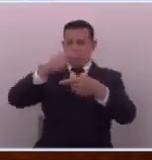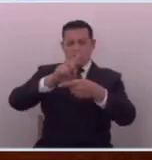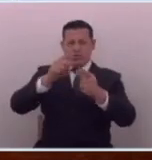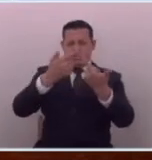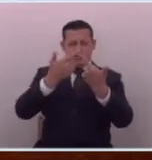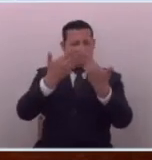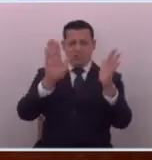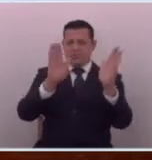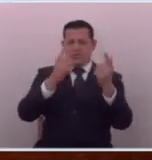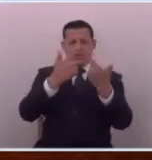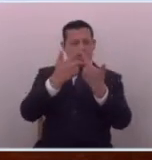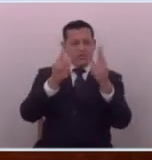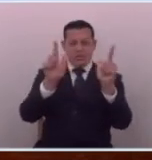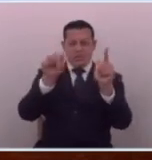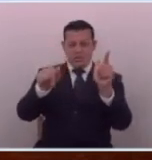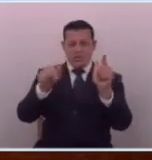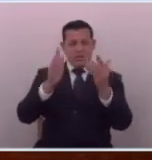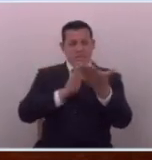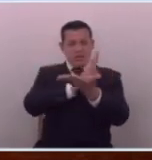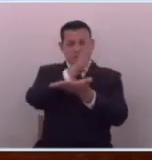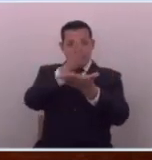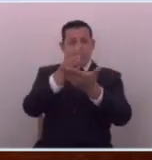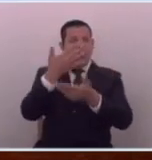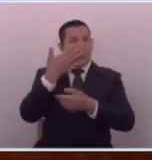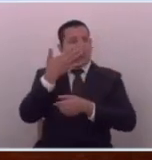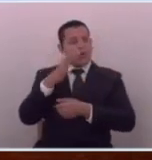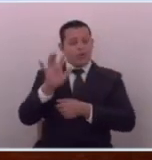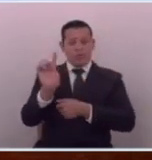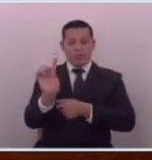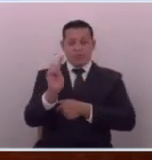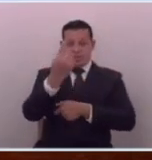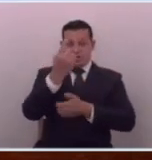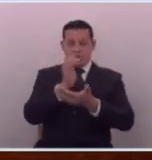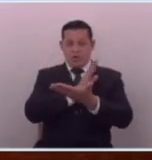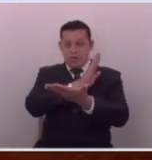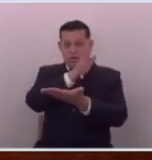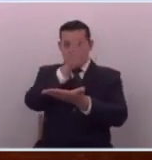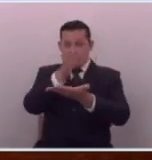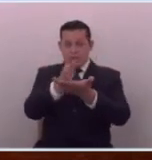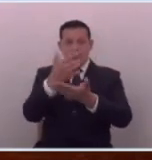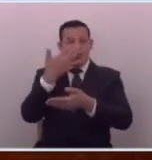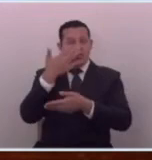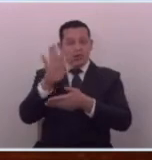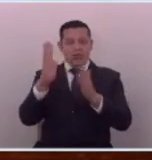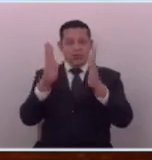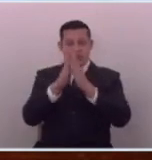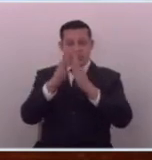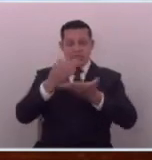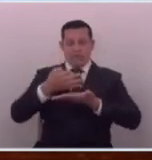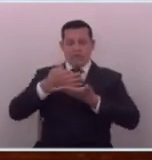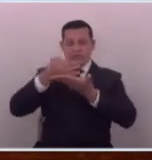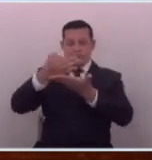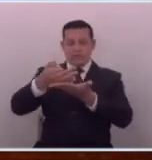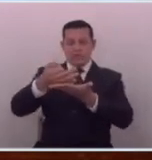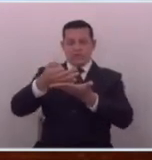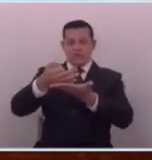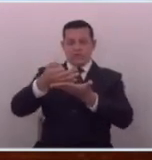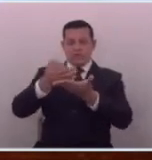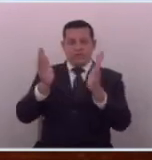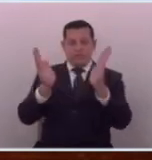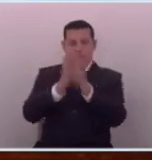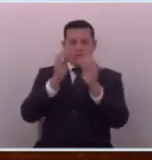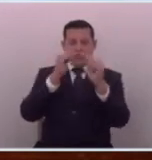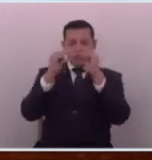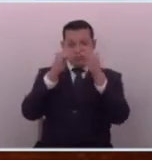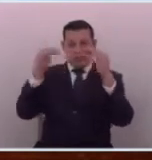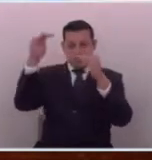vayan y pruébenla pero vayan primero a probarla frente a sus financistas y frente a